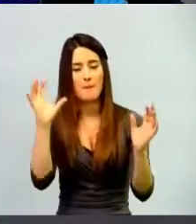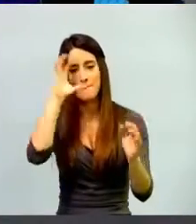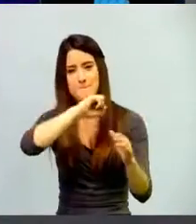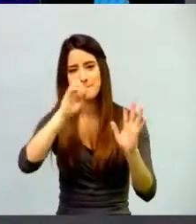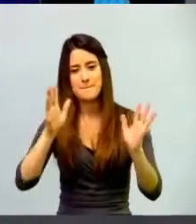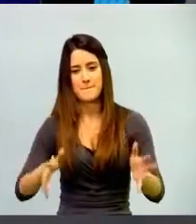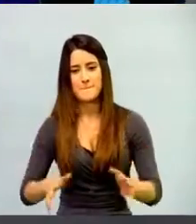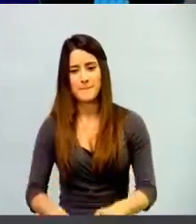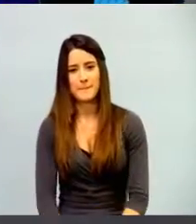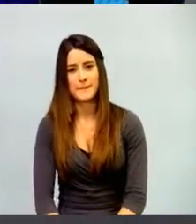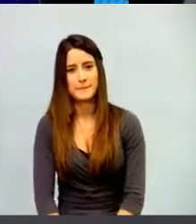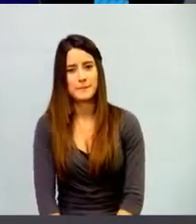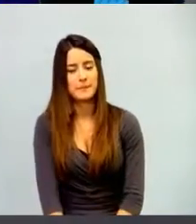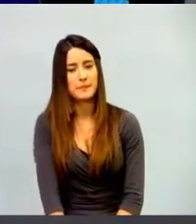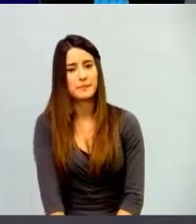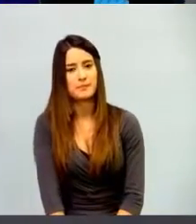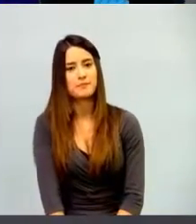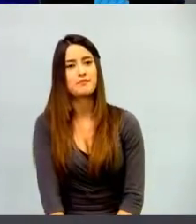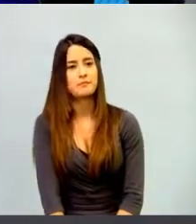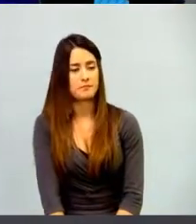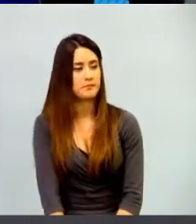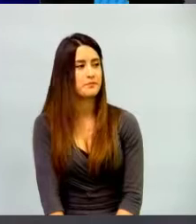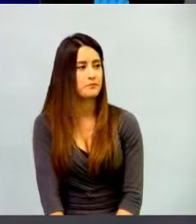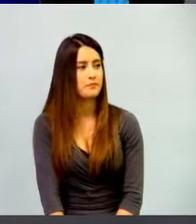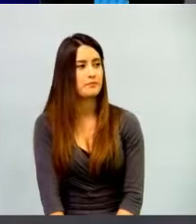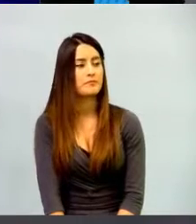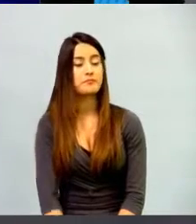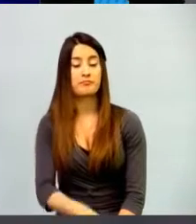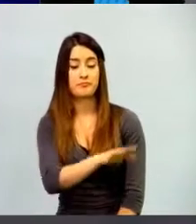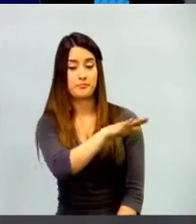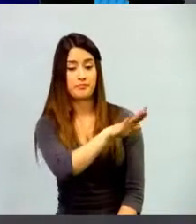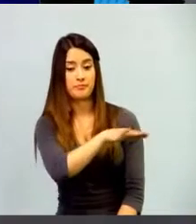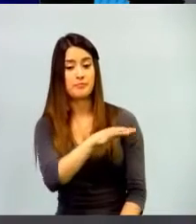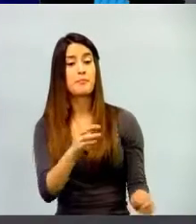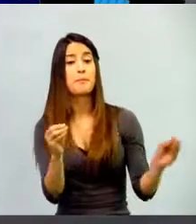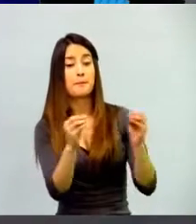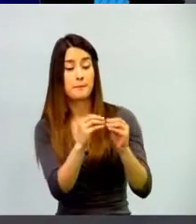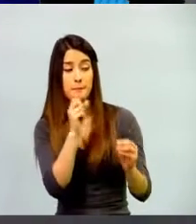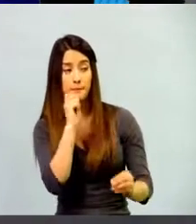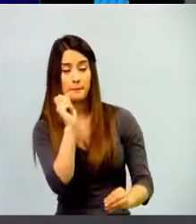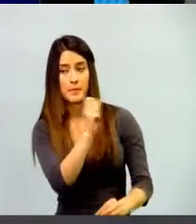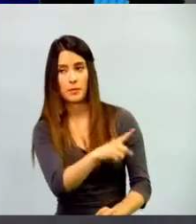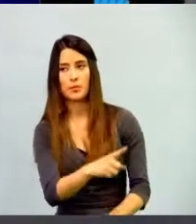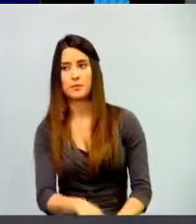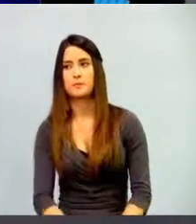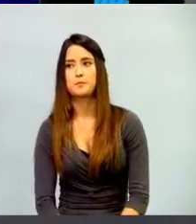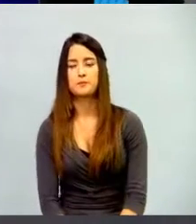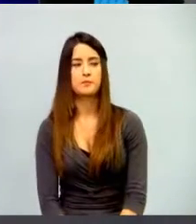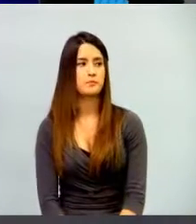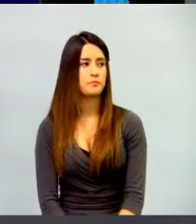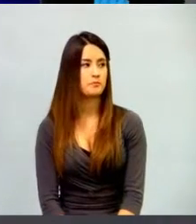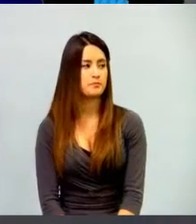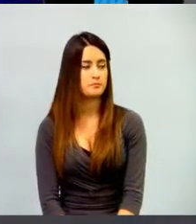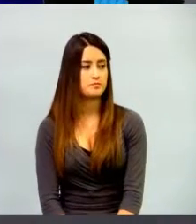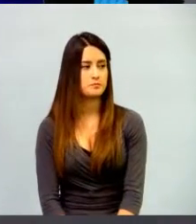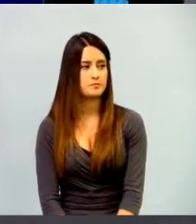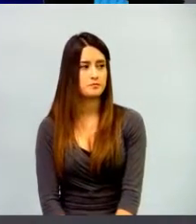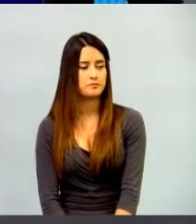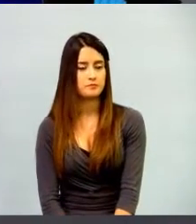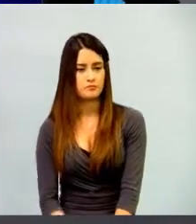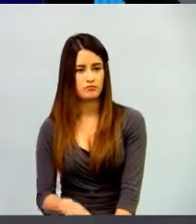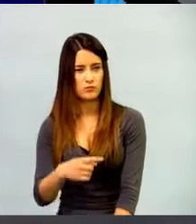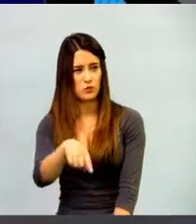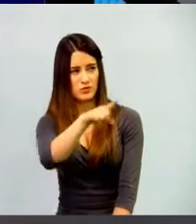Bueno, hay una pregunta que nos parece muy importante. Y es hallar ustedes como